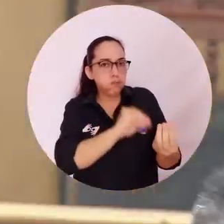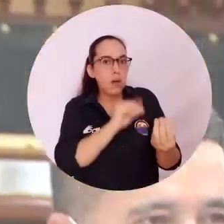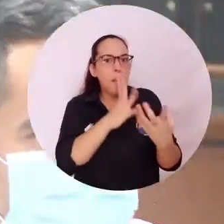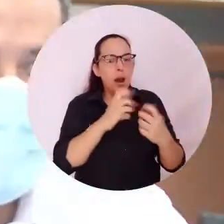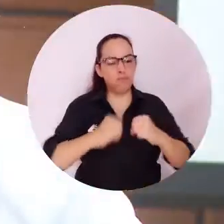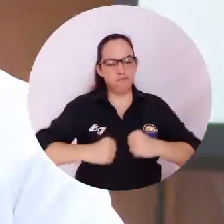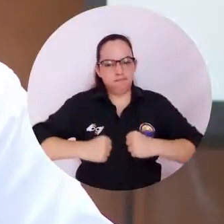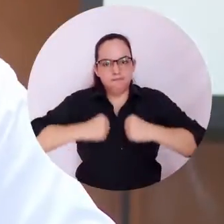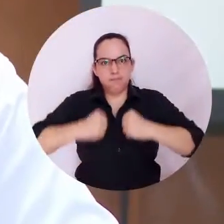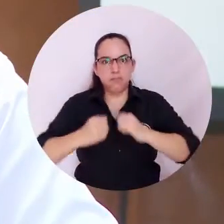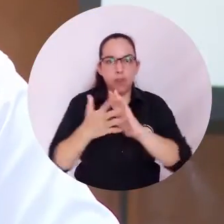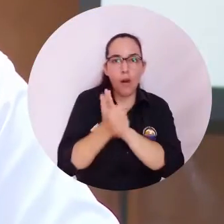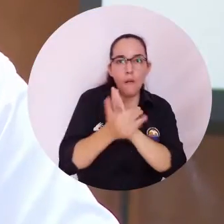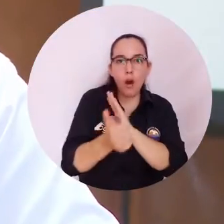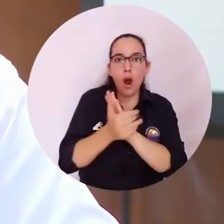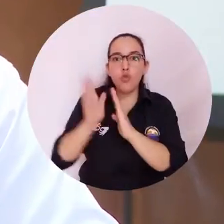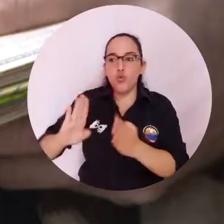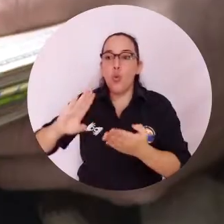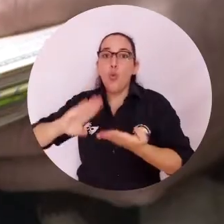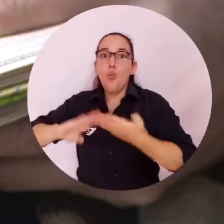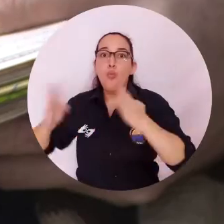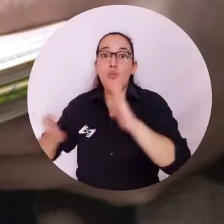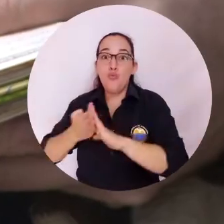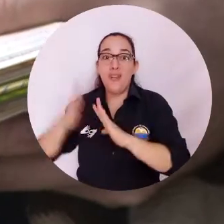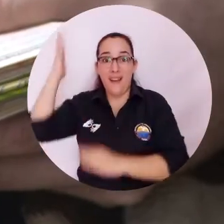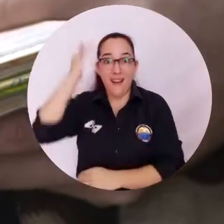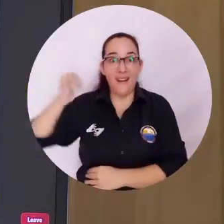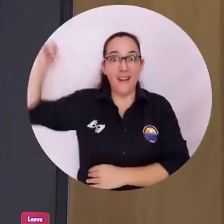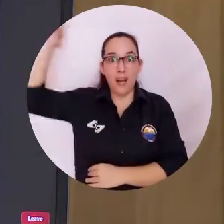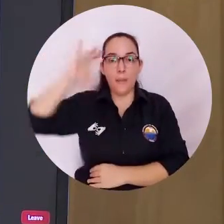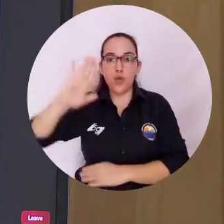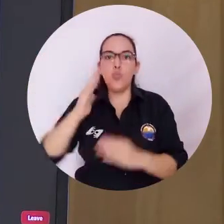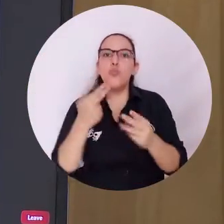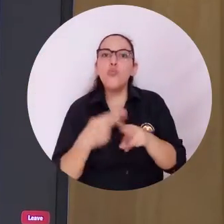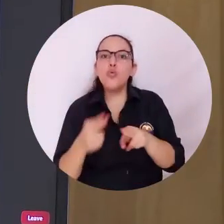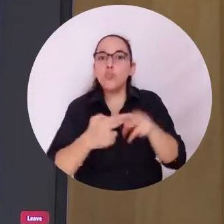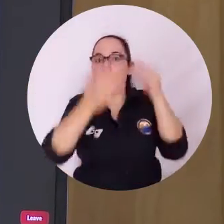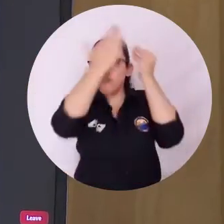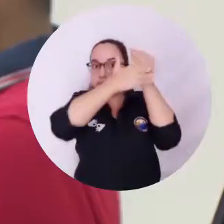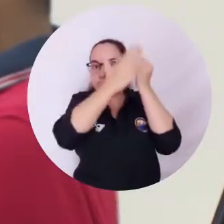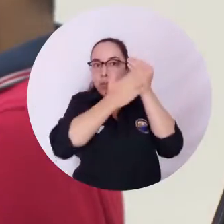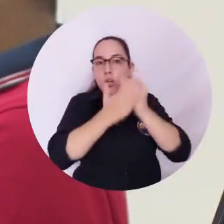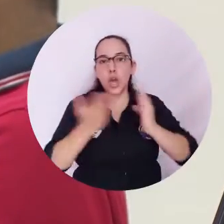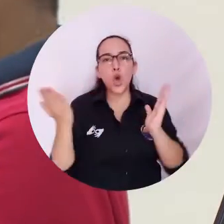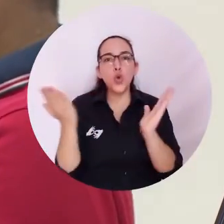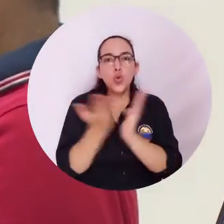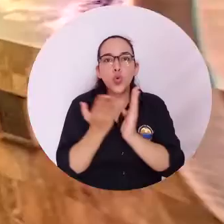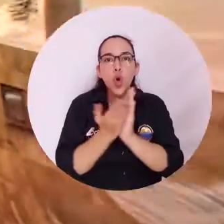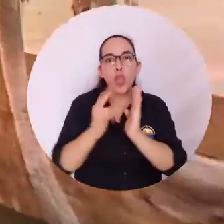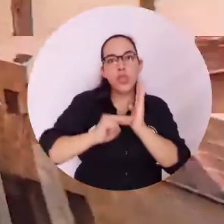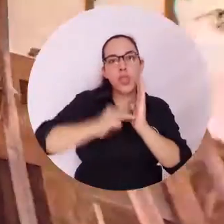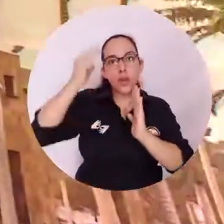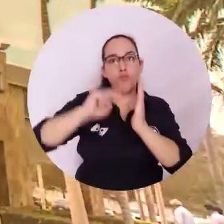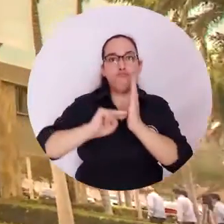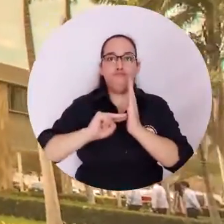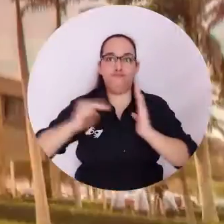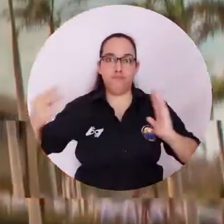habilidades para preparar a la comunidad académica ante las pruebas Saber Pro y las de estudios técnicos y tecnológicos.